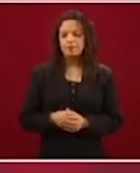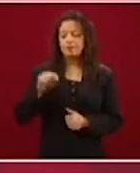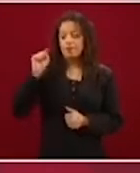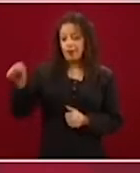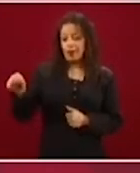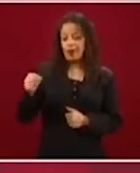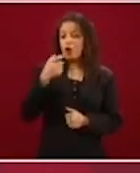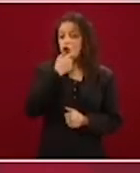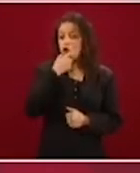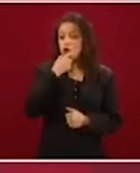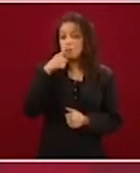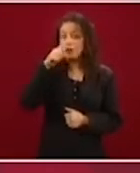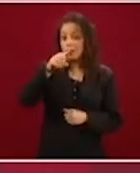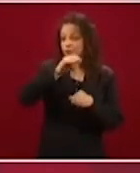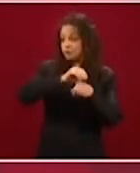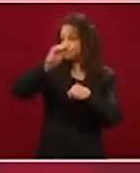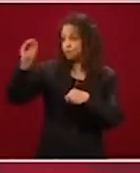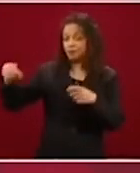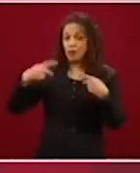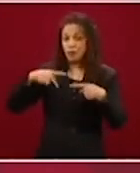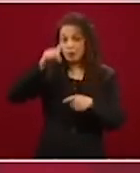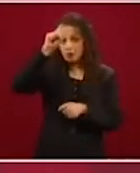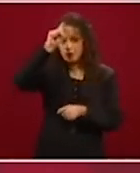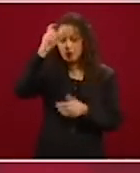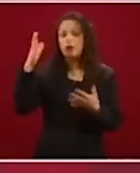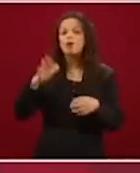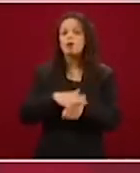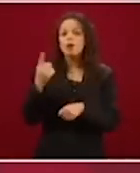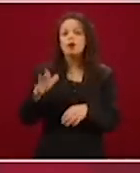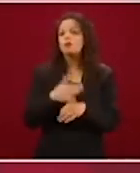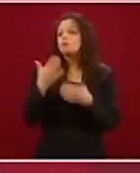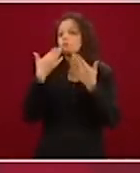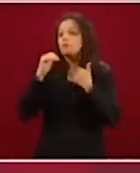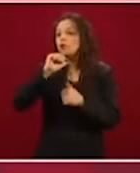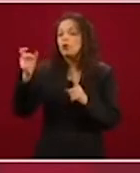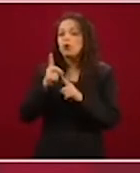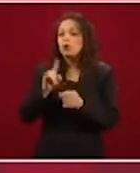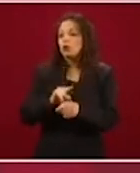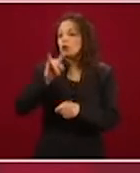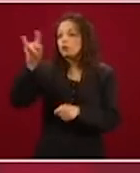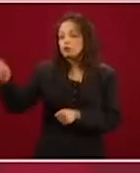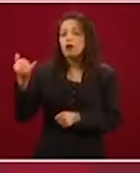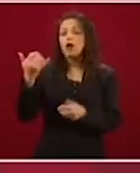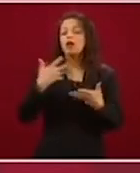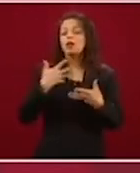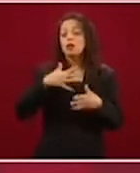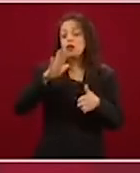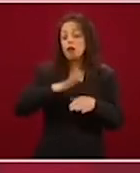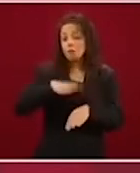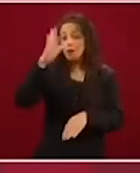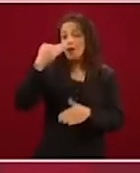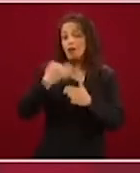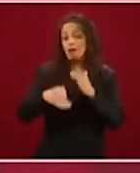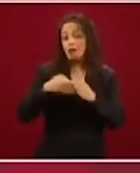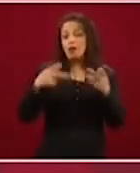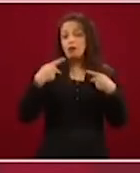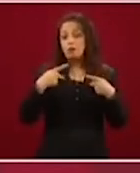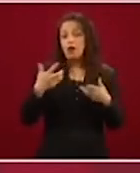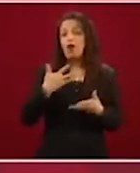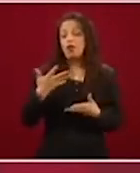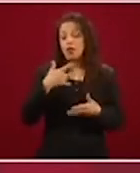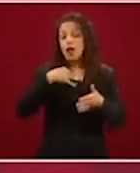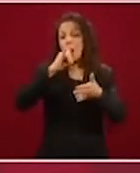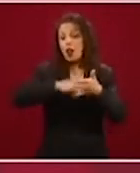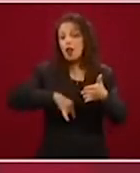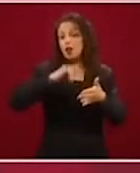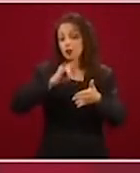otra vía y todavía nos faltan personas, tengo una lista en varios países y lo que voy a